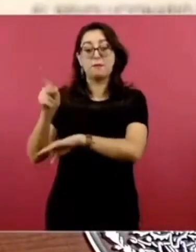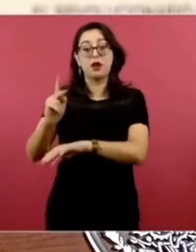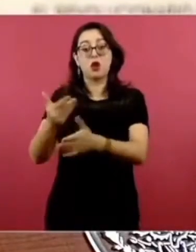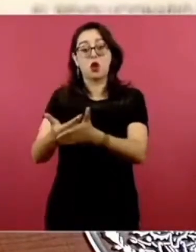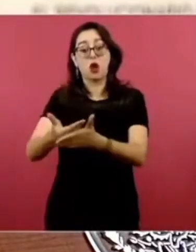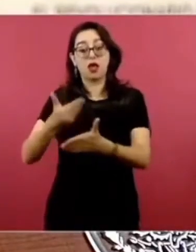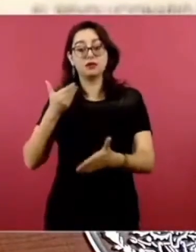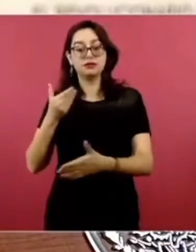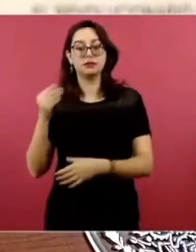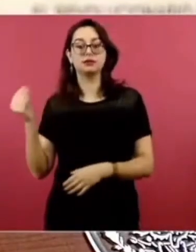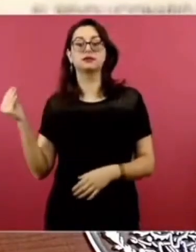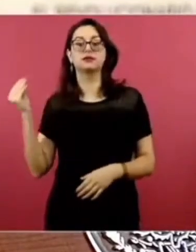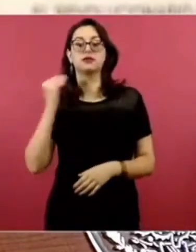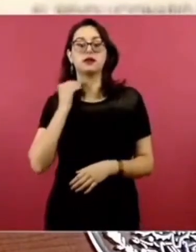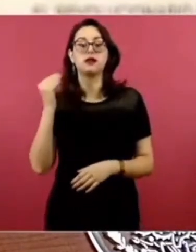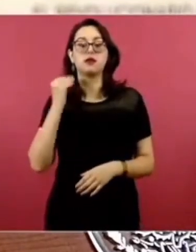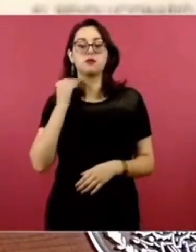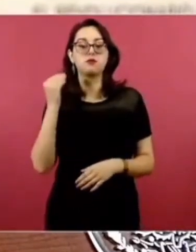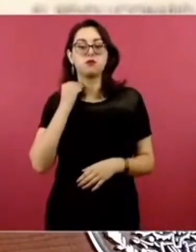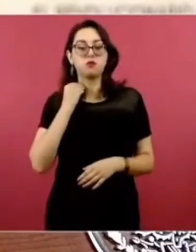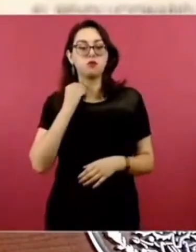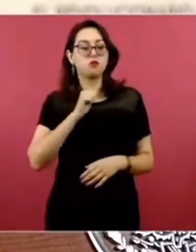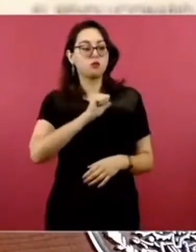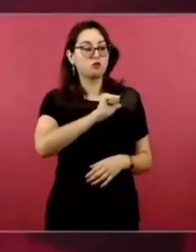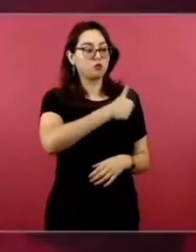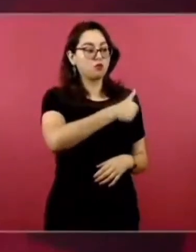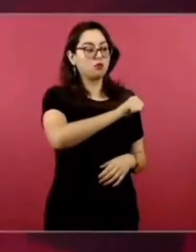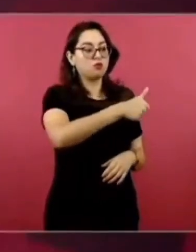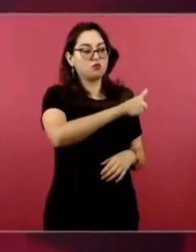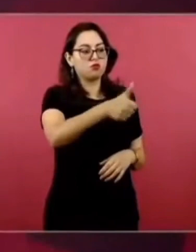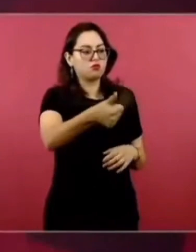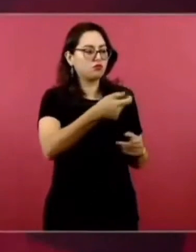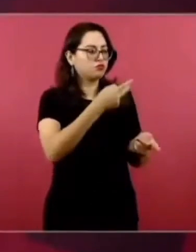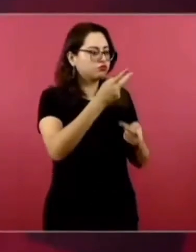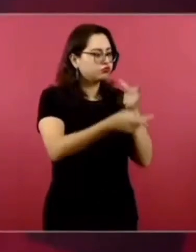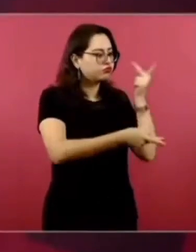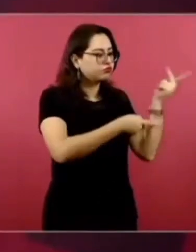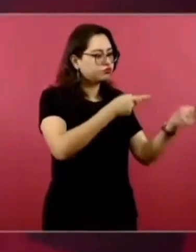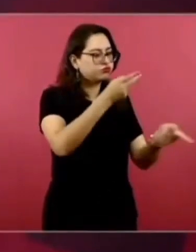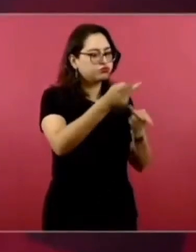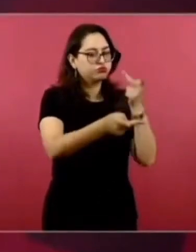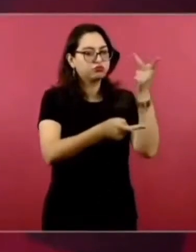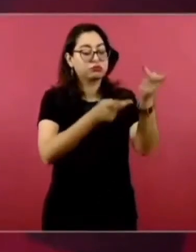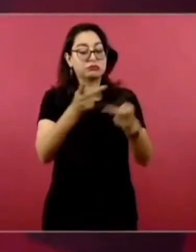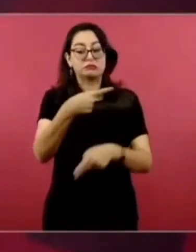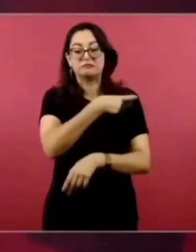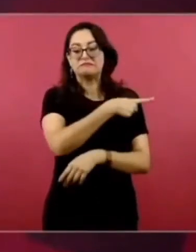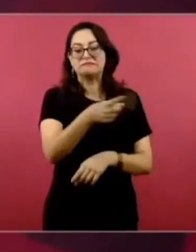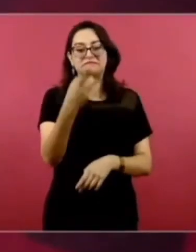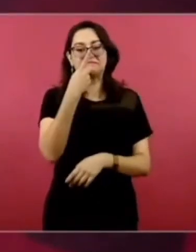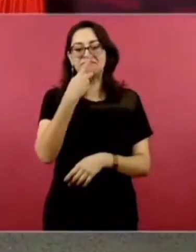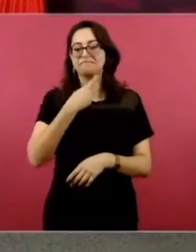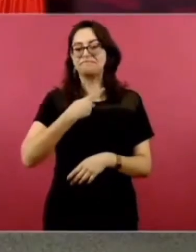Está muy protegido el abogado